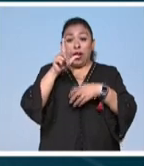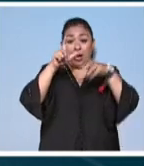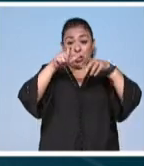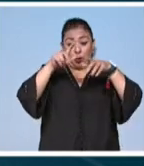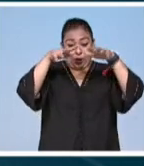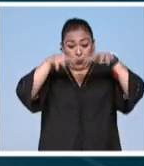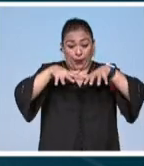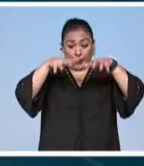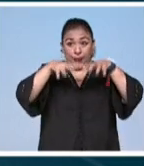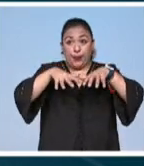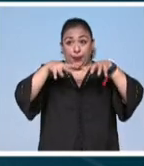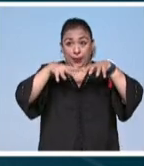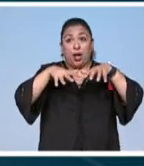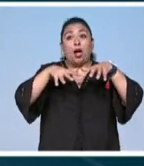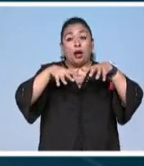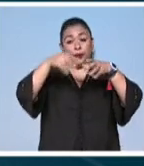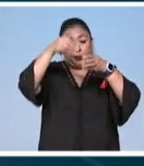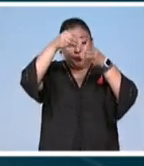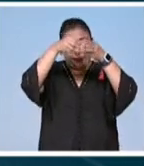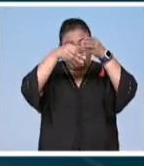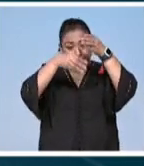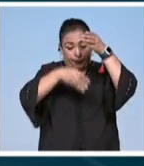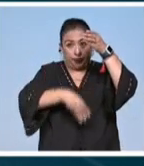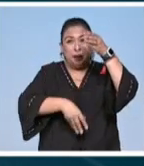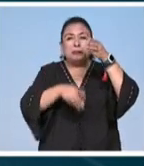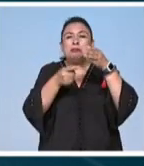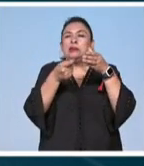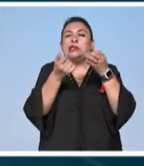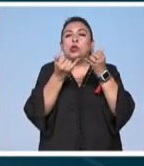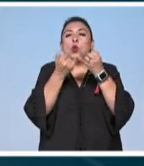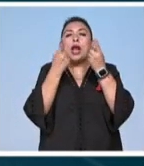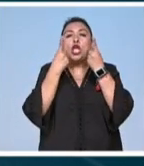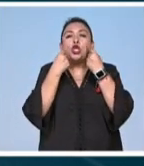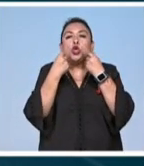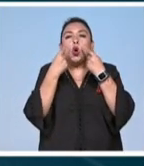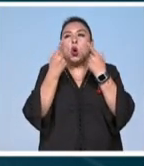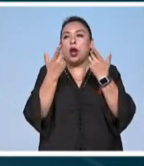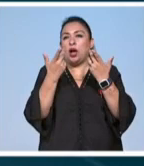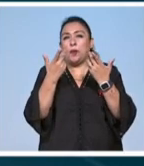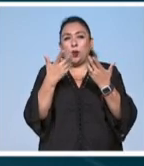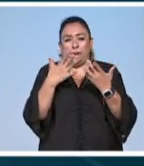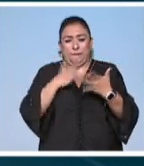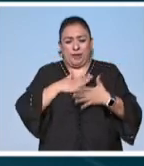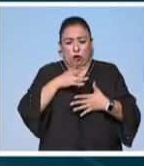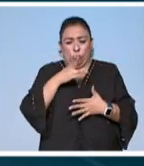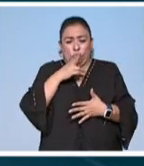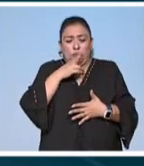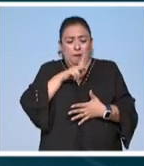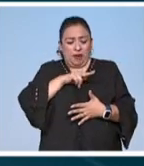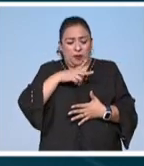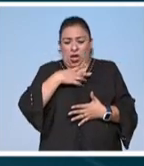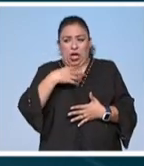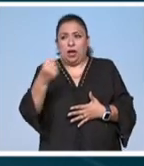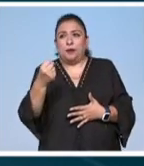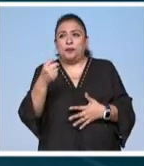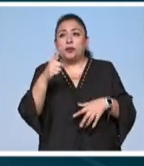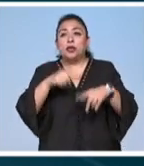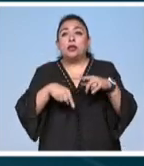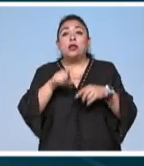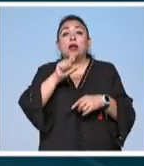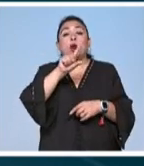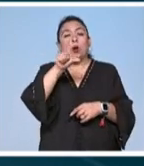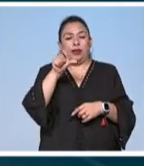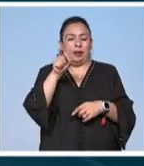cada que llueva pues es una forma de llanto de esta pérdida de patrimonio pero por otro lado también cada que